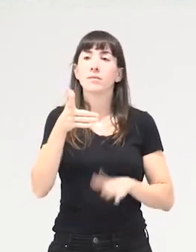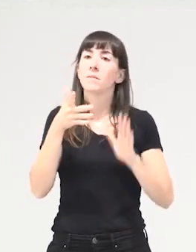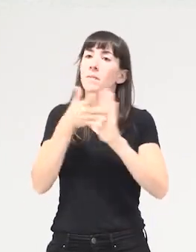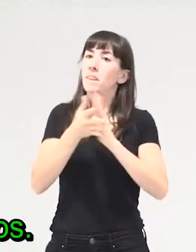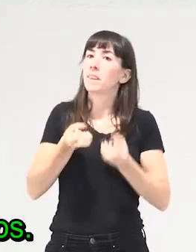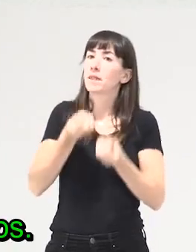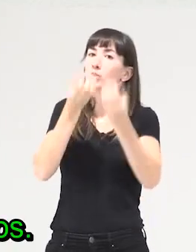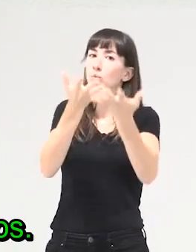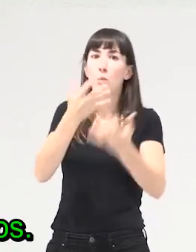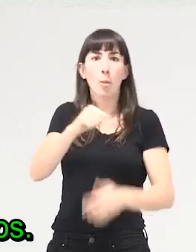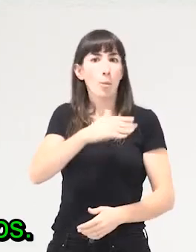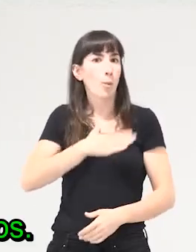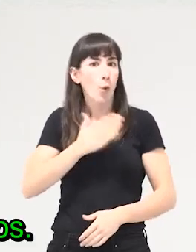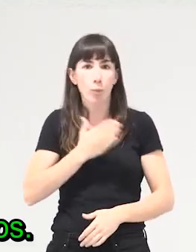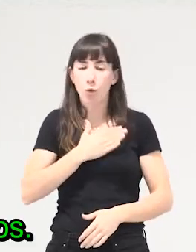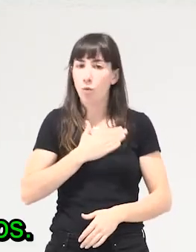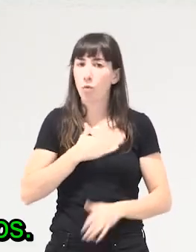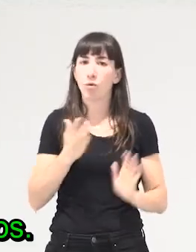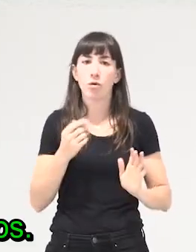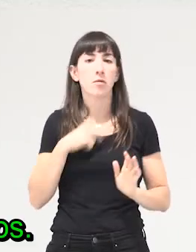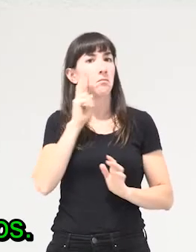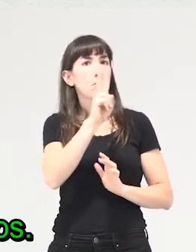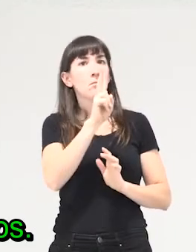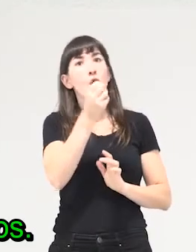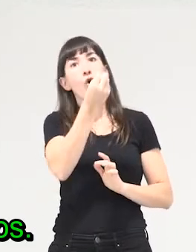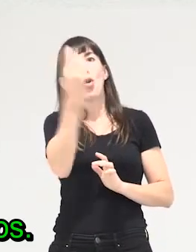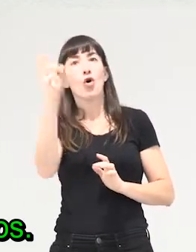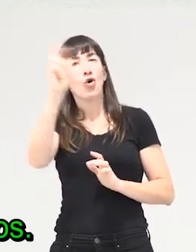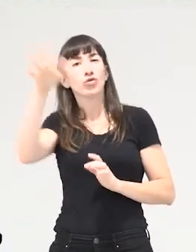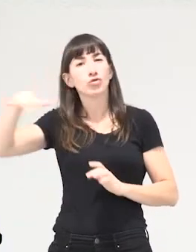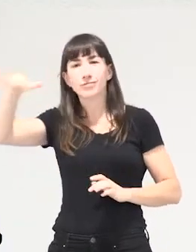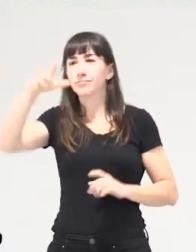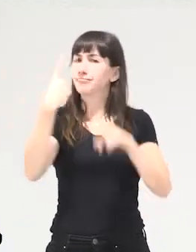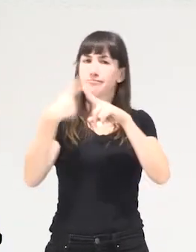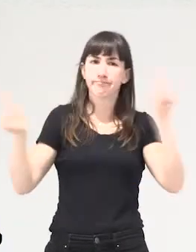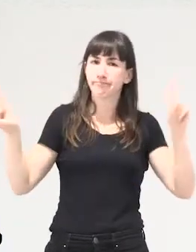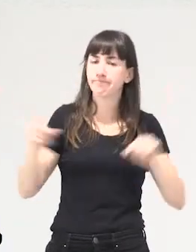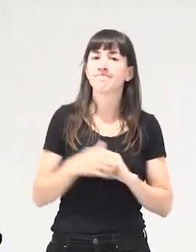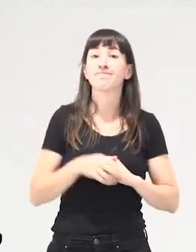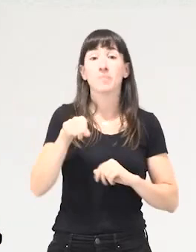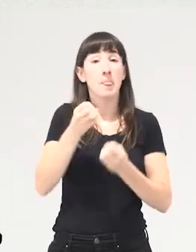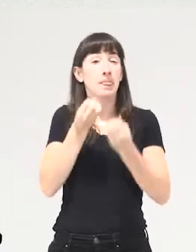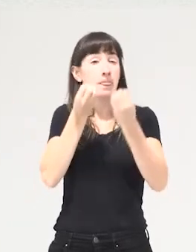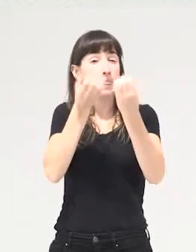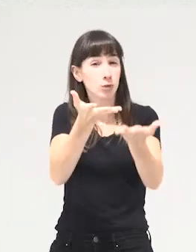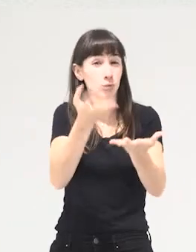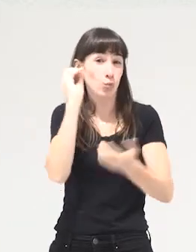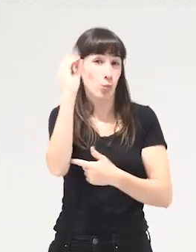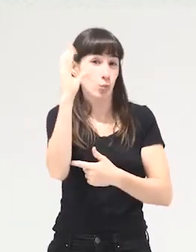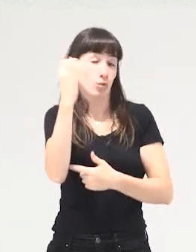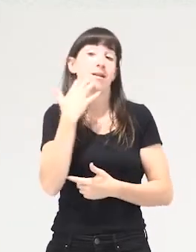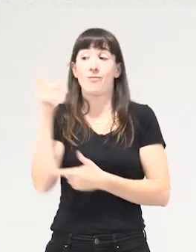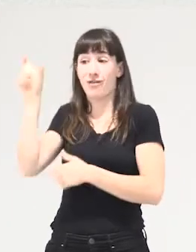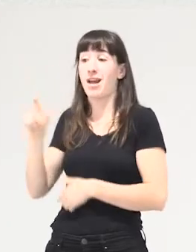propio y creo que es distinto al discurso que se está teniendo en otros contextos. Y es este discurso precisamente lo que decía Leire